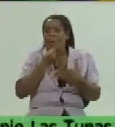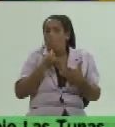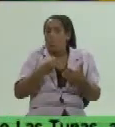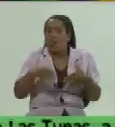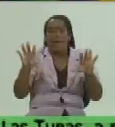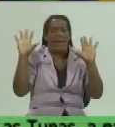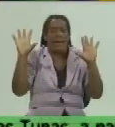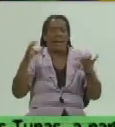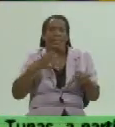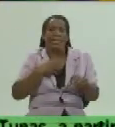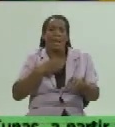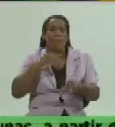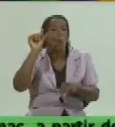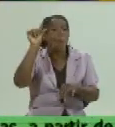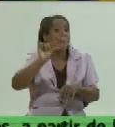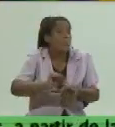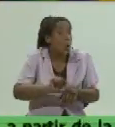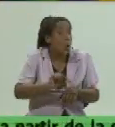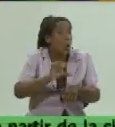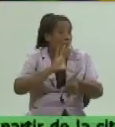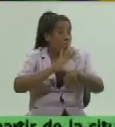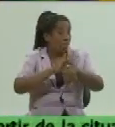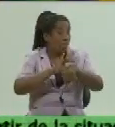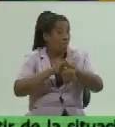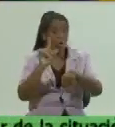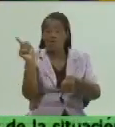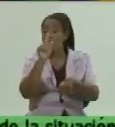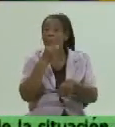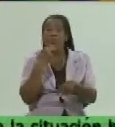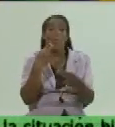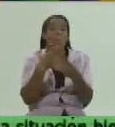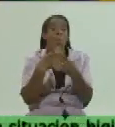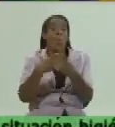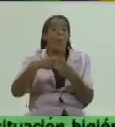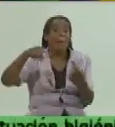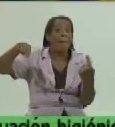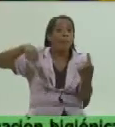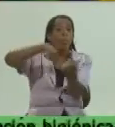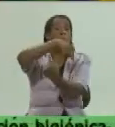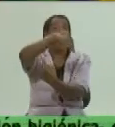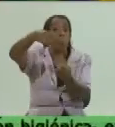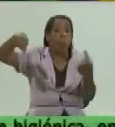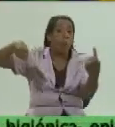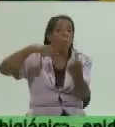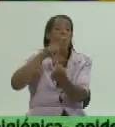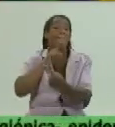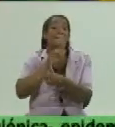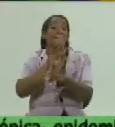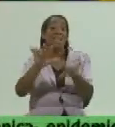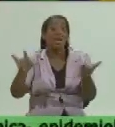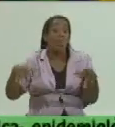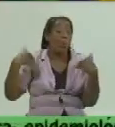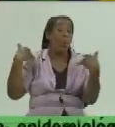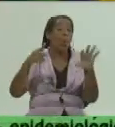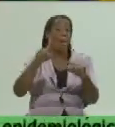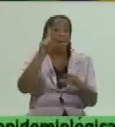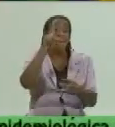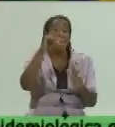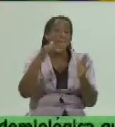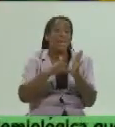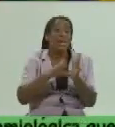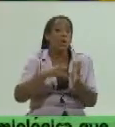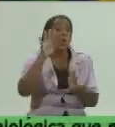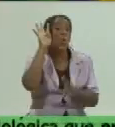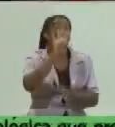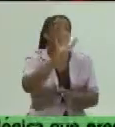tenemos pocos casos no podemos confiarnos el virus está circulando está circulando en Cuba 1044 casos hoy bueno